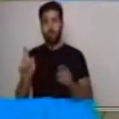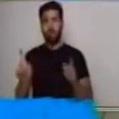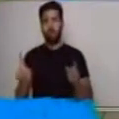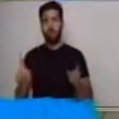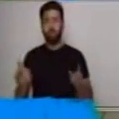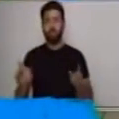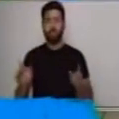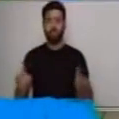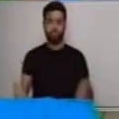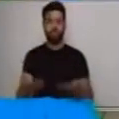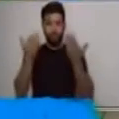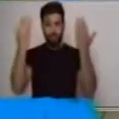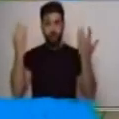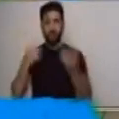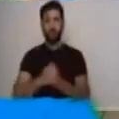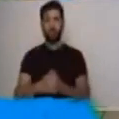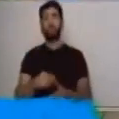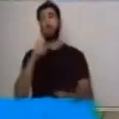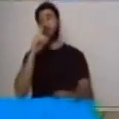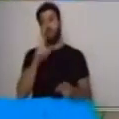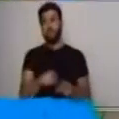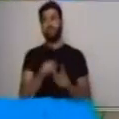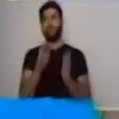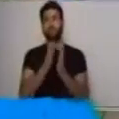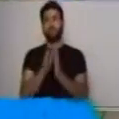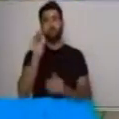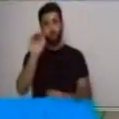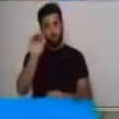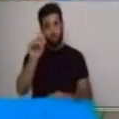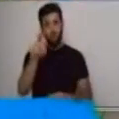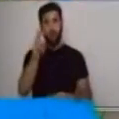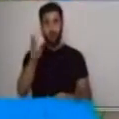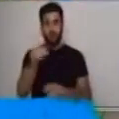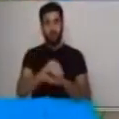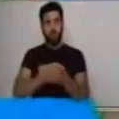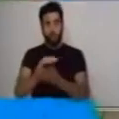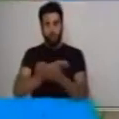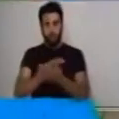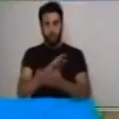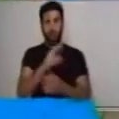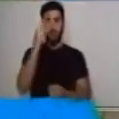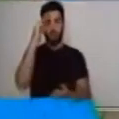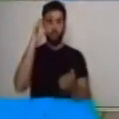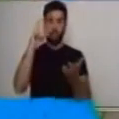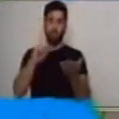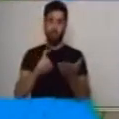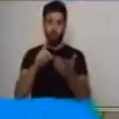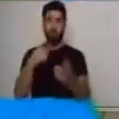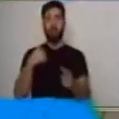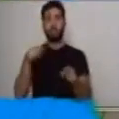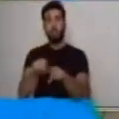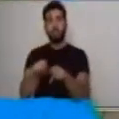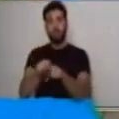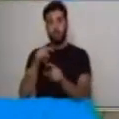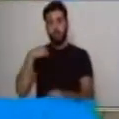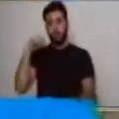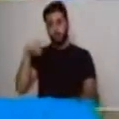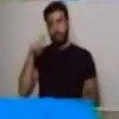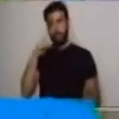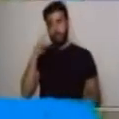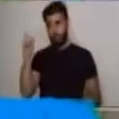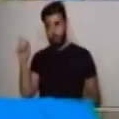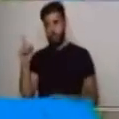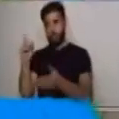laven sus manos constantemente con agua y jabón o utilicen gel antibacterial como lo haré yo en este momento,